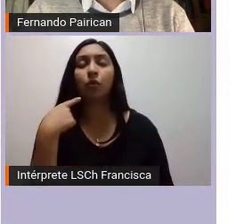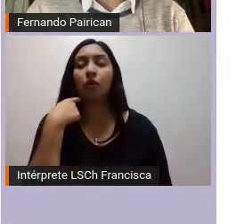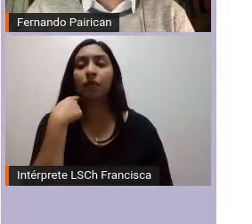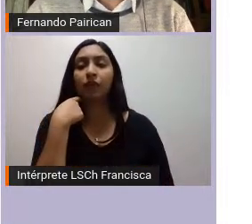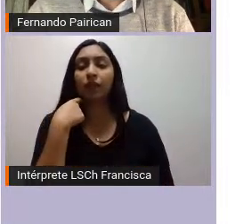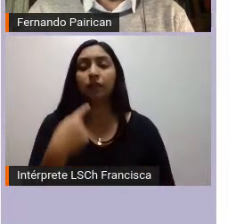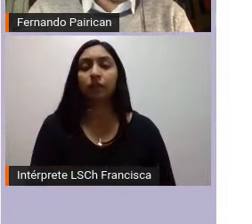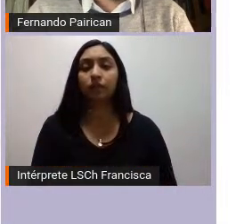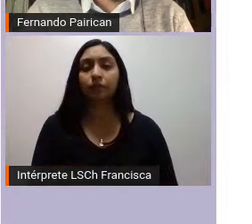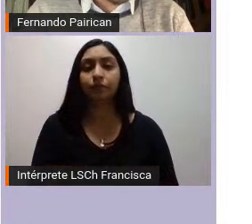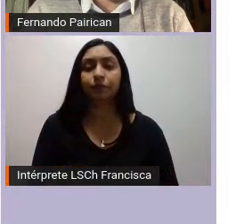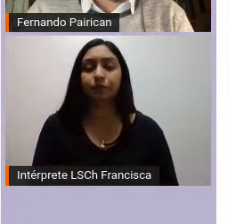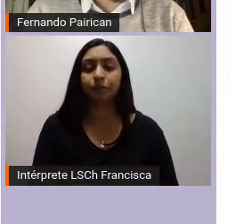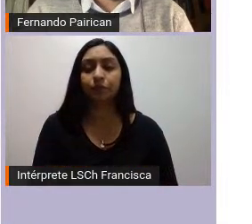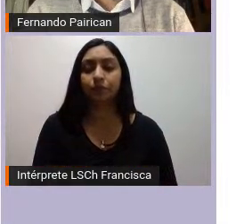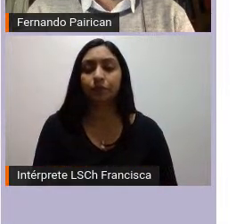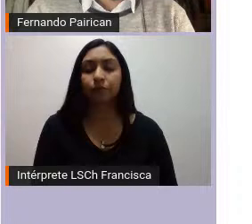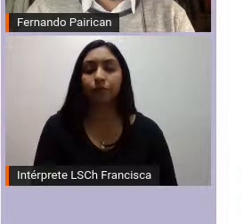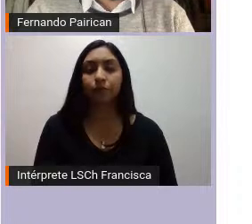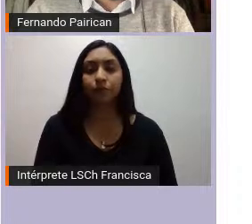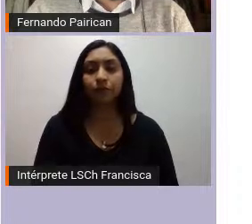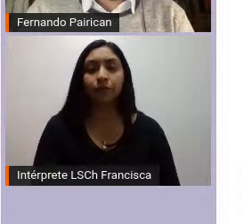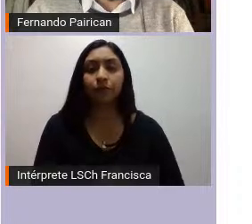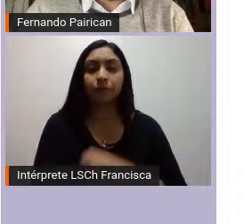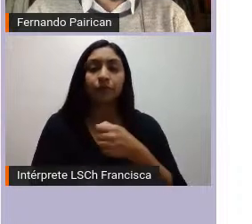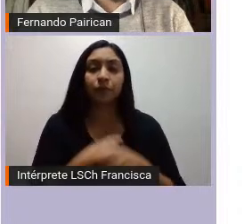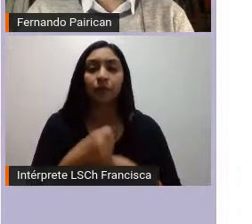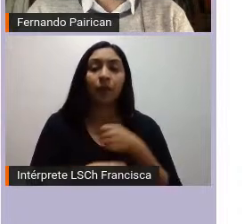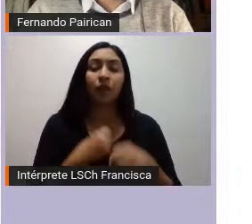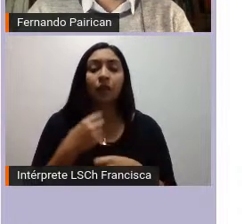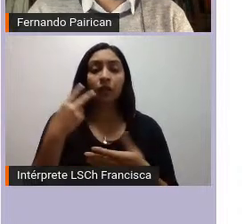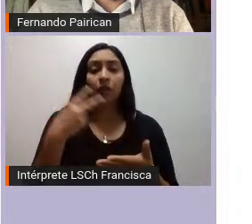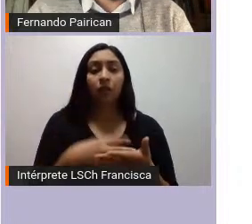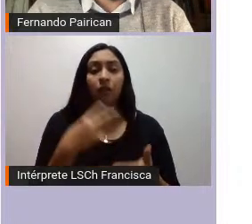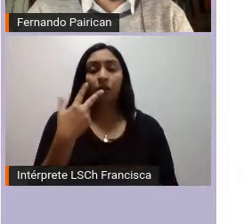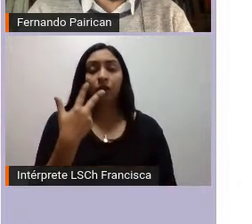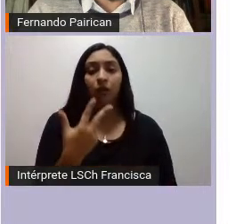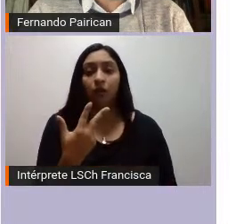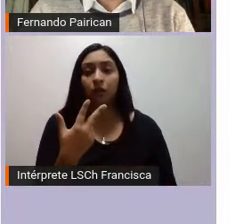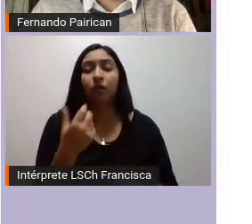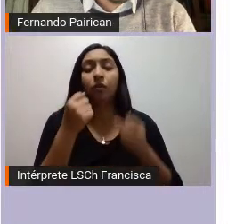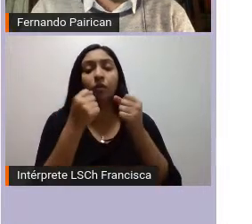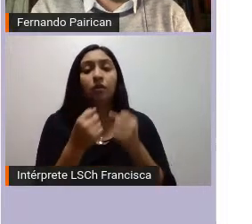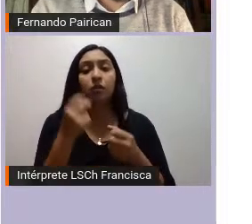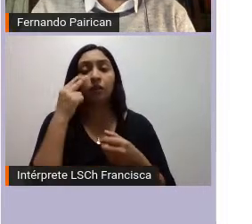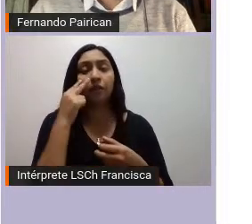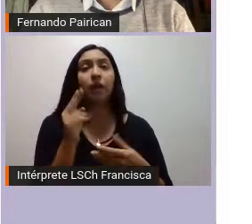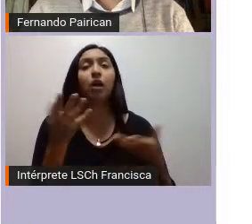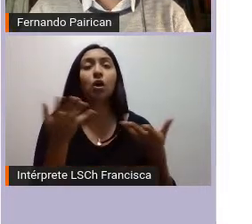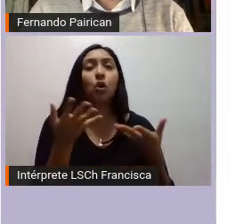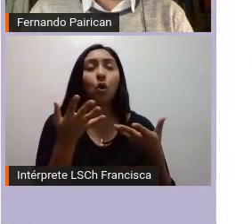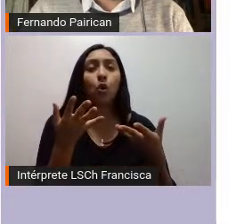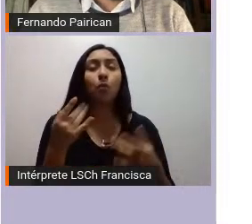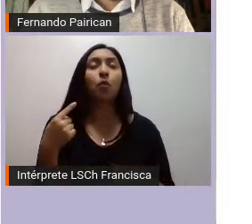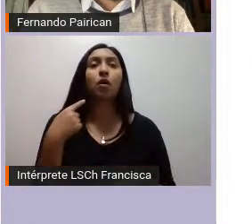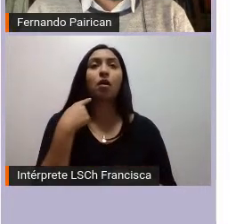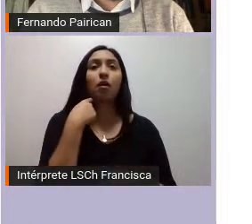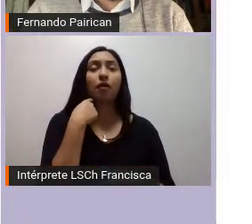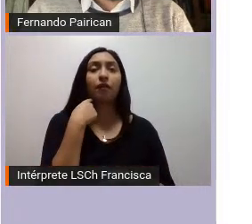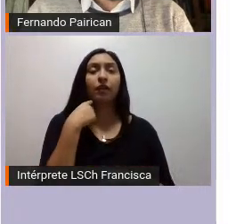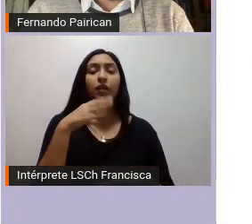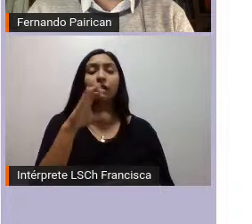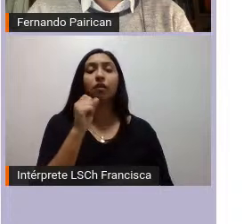el año 2008 creo que es posible ver cómo se genera una influencia del catarismo